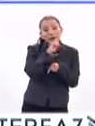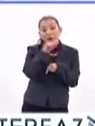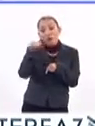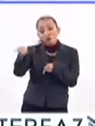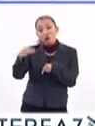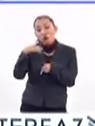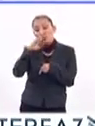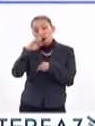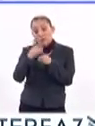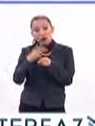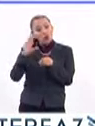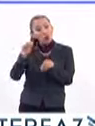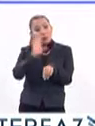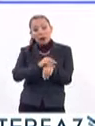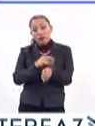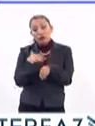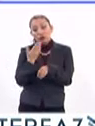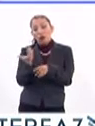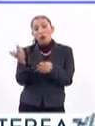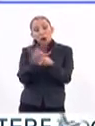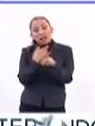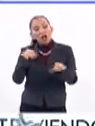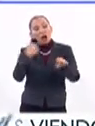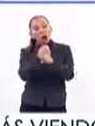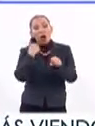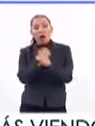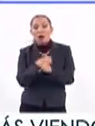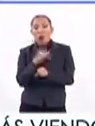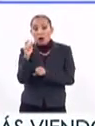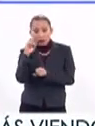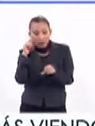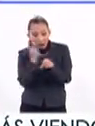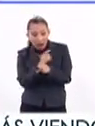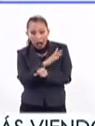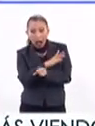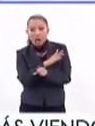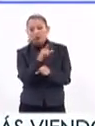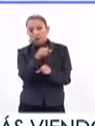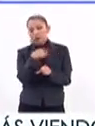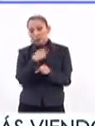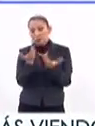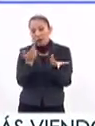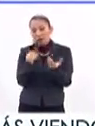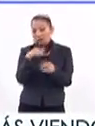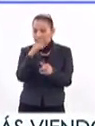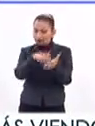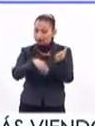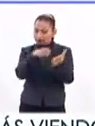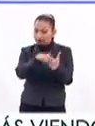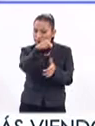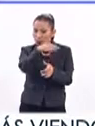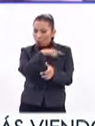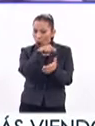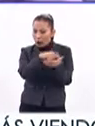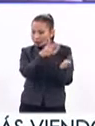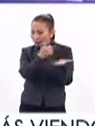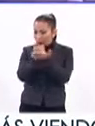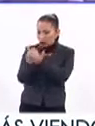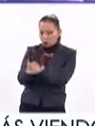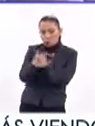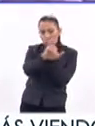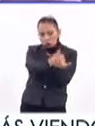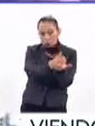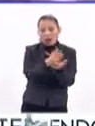toda esta situación, el no permitir que estas cosas sucedan y que cuando algo suceda, pues haya corrección, haya un lugar a donde recurrir.